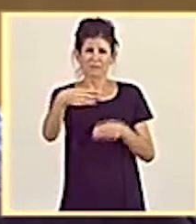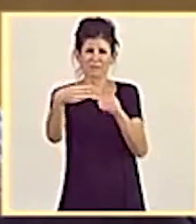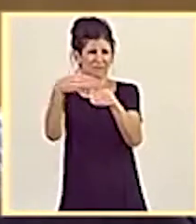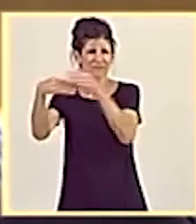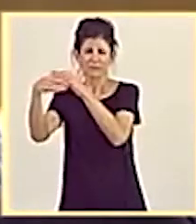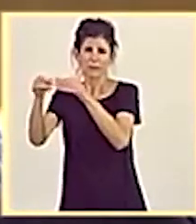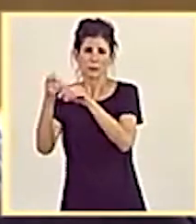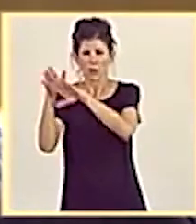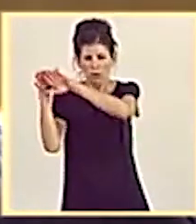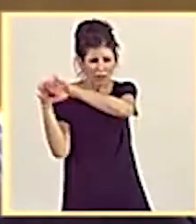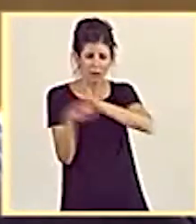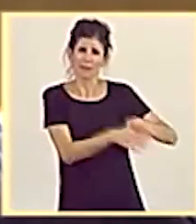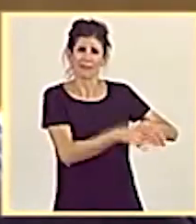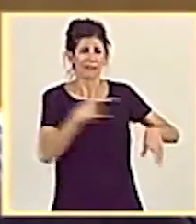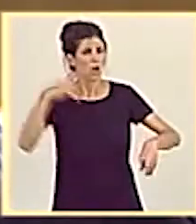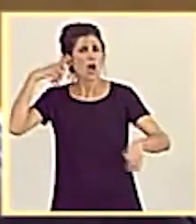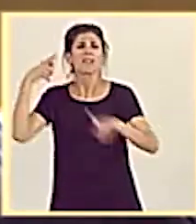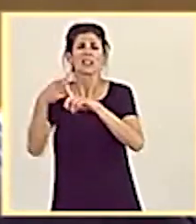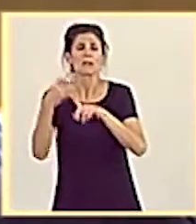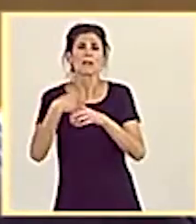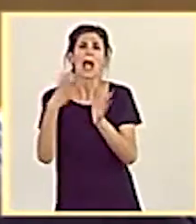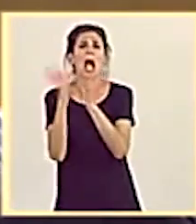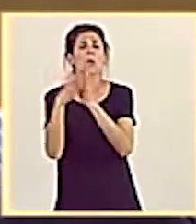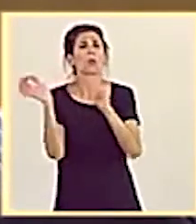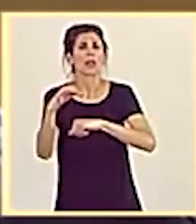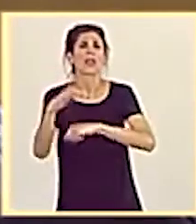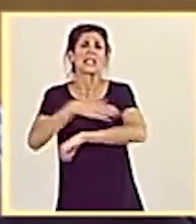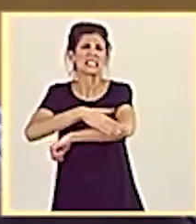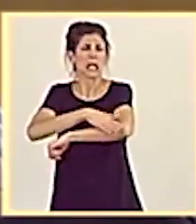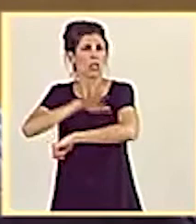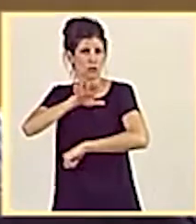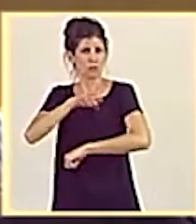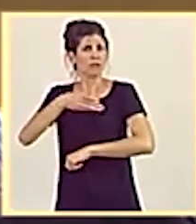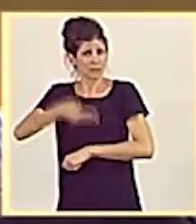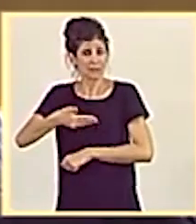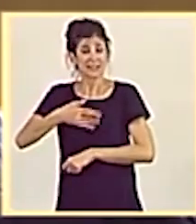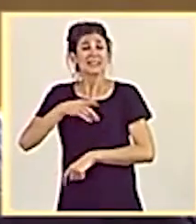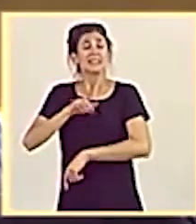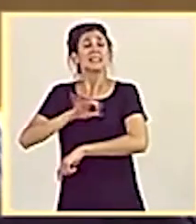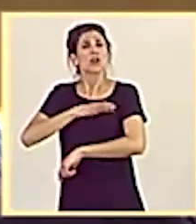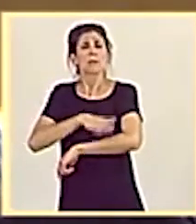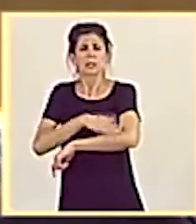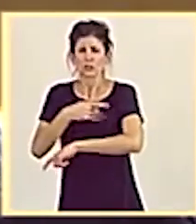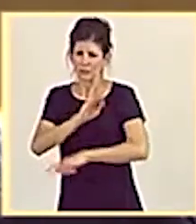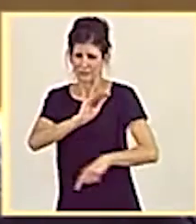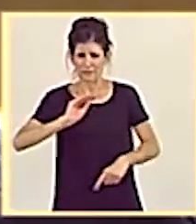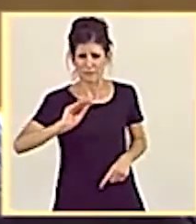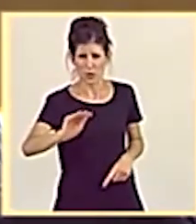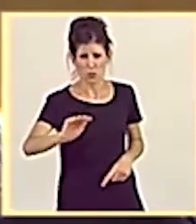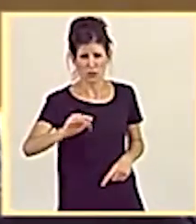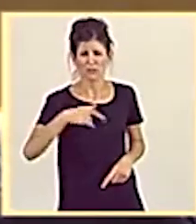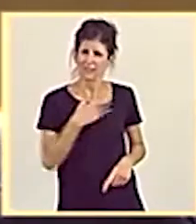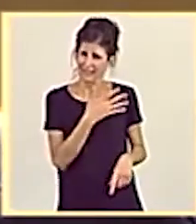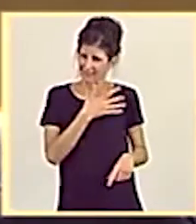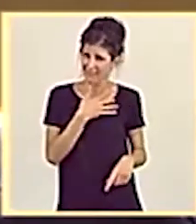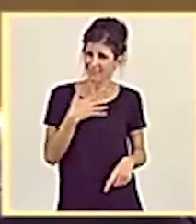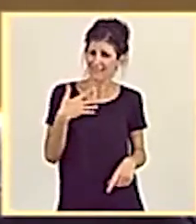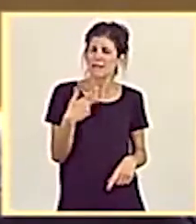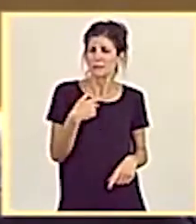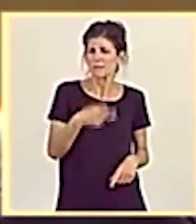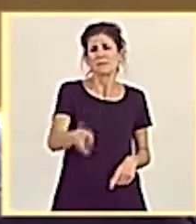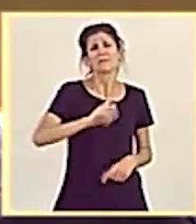con el objetivo de llegar a acuerdos de Estado. Señor ministro, yo le pregunto y nos gustaría conocer